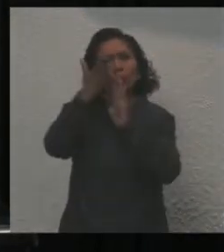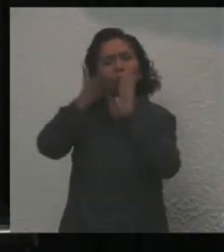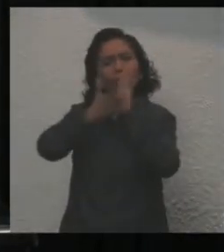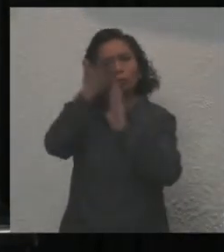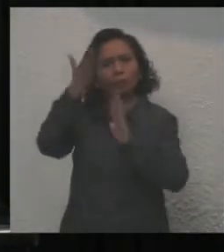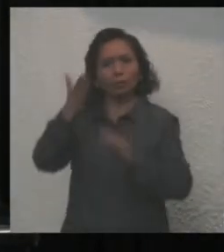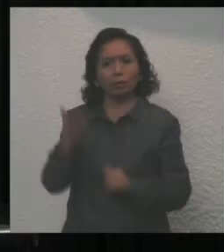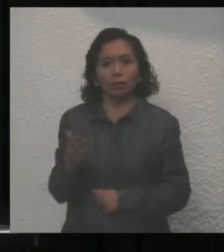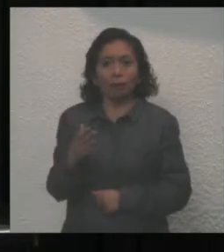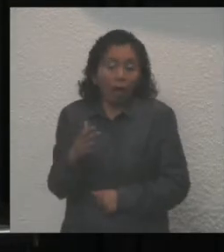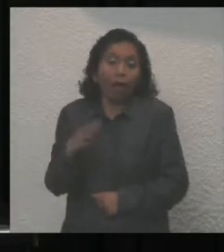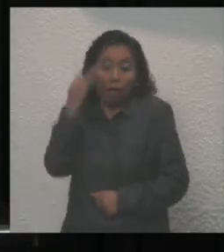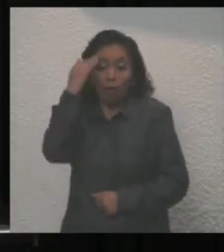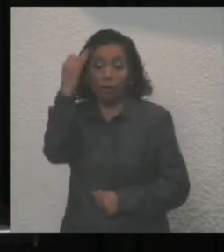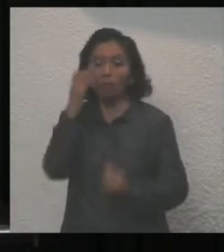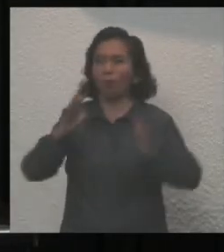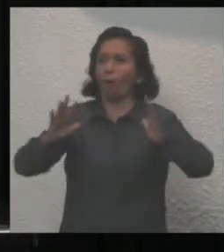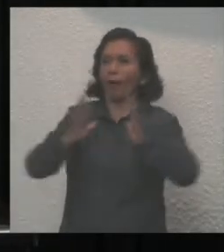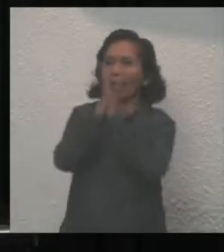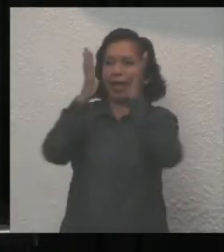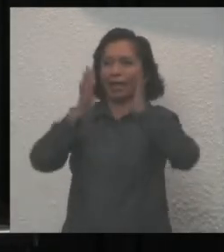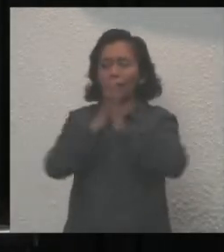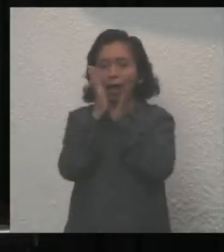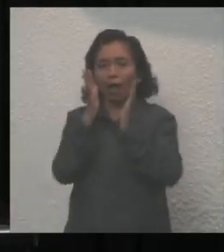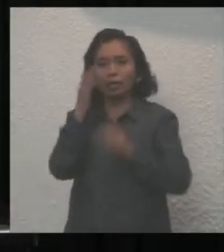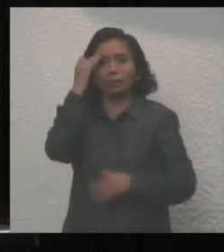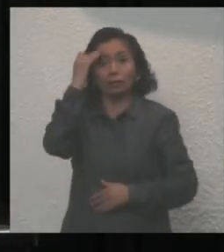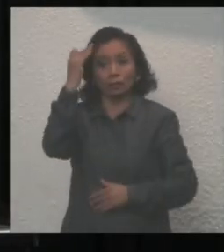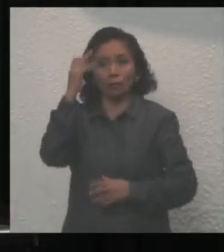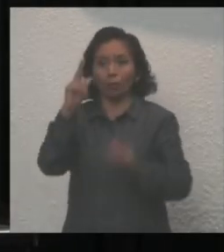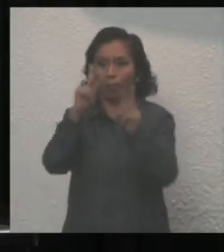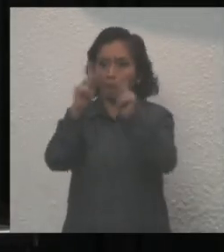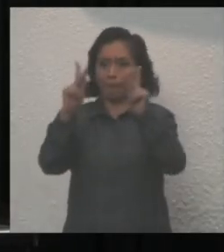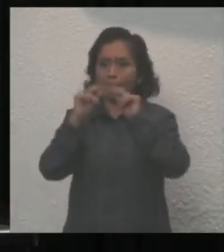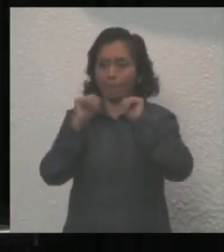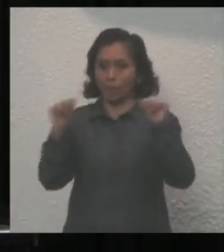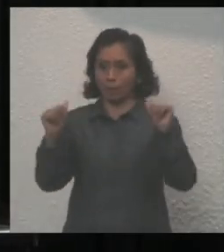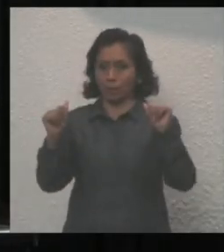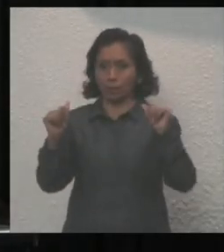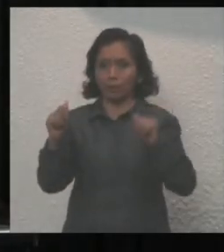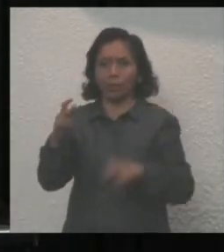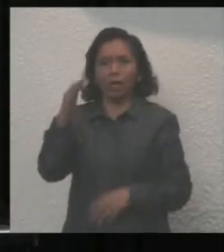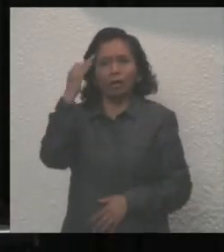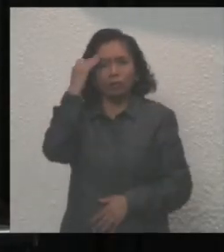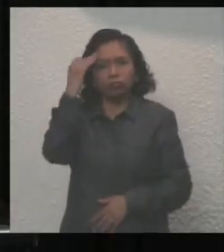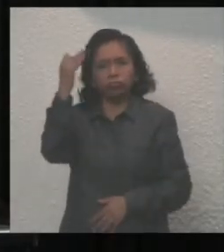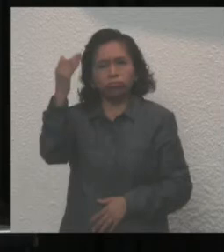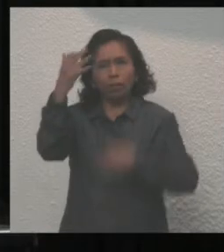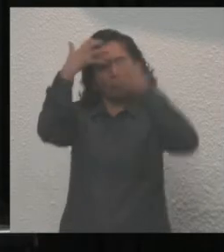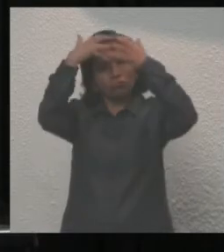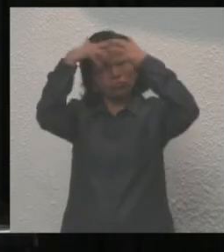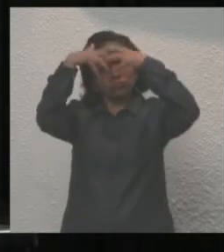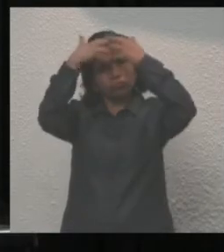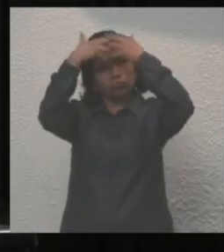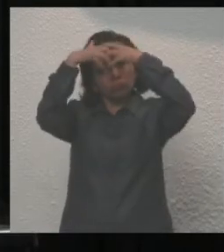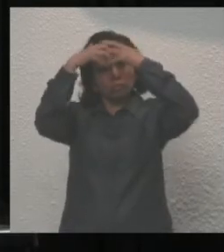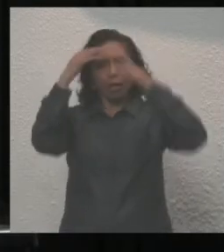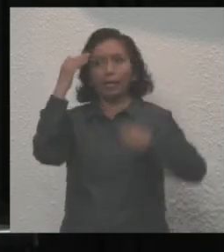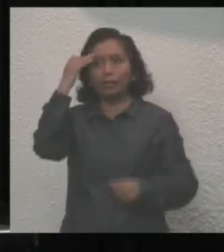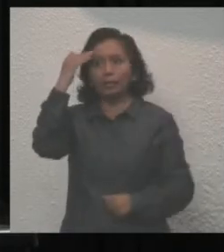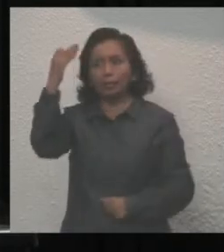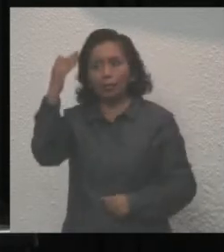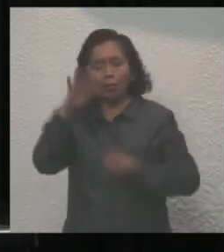tiempo para la guerra y hay tiempo para la paz hay tiempo para reflexionar y tiempo para